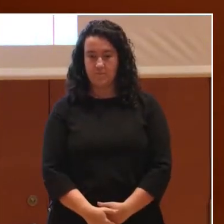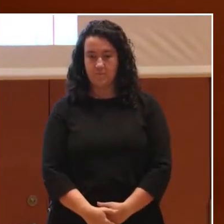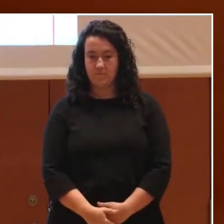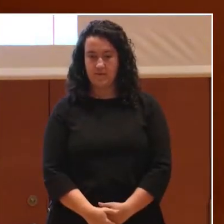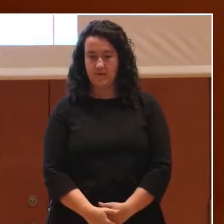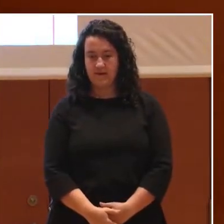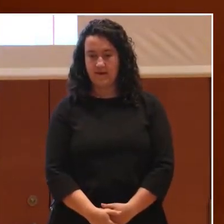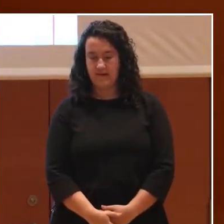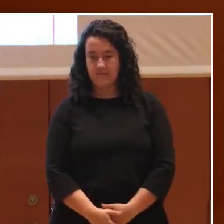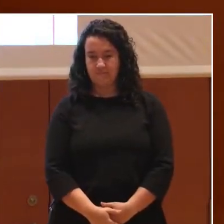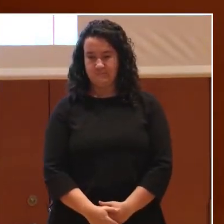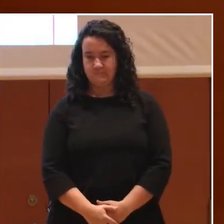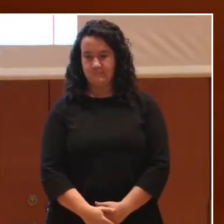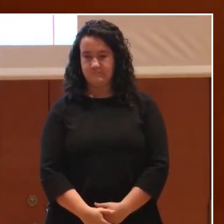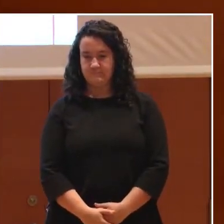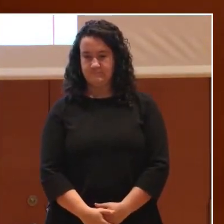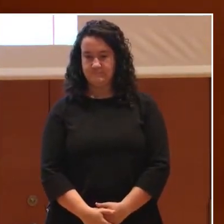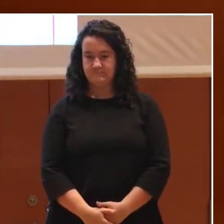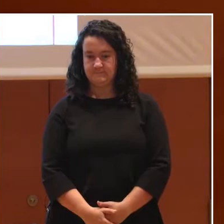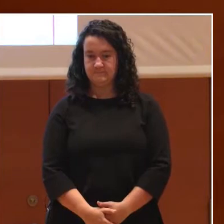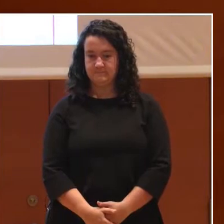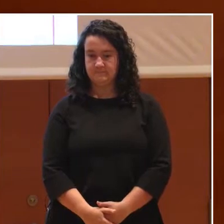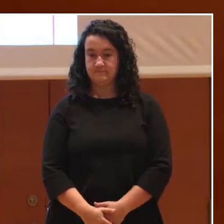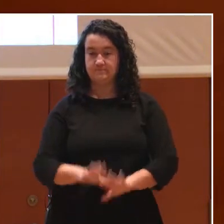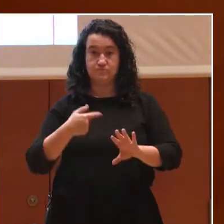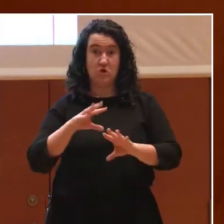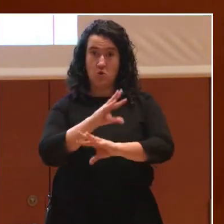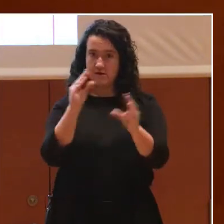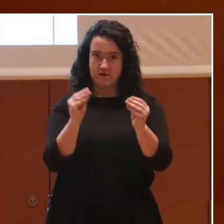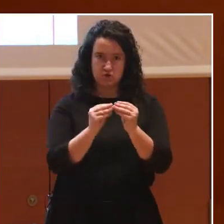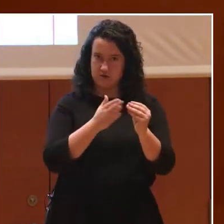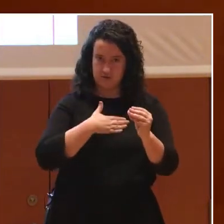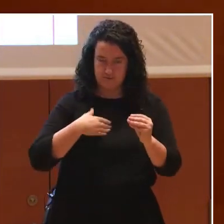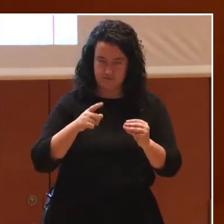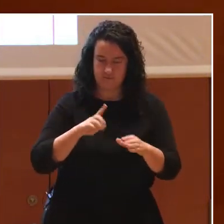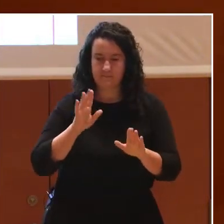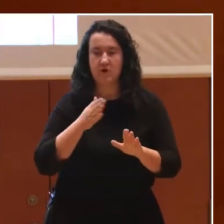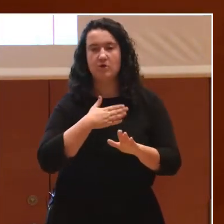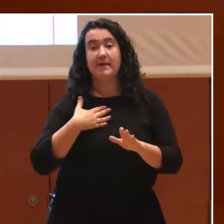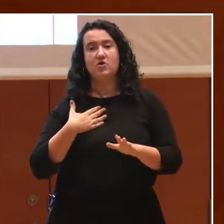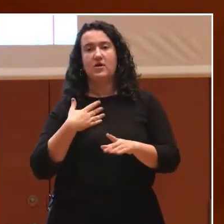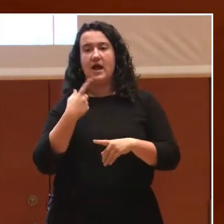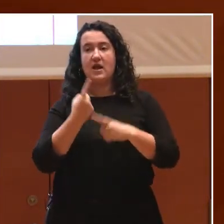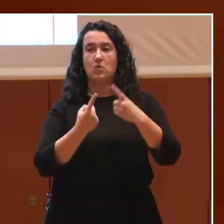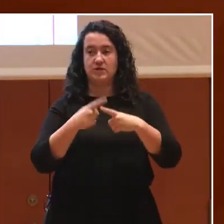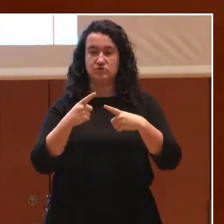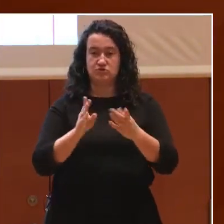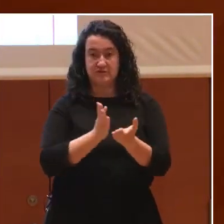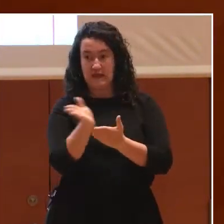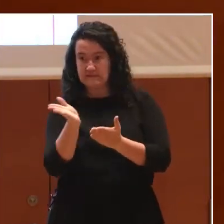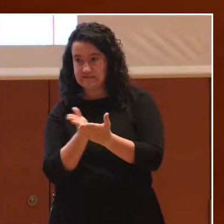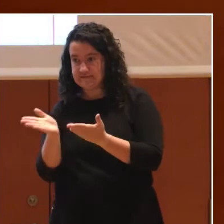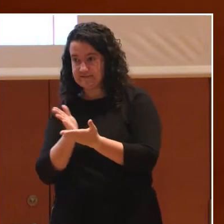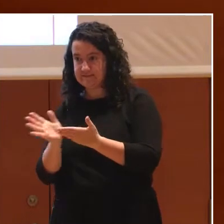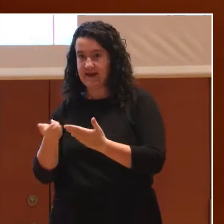aunque no persigue en ningún caso ser un resumen, sí que me gustaría destacar algunas de las líneas que yo al menos he ido